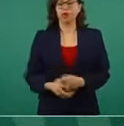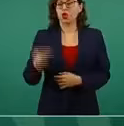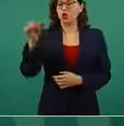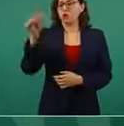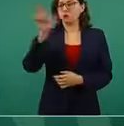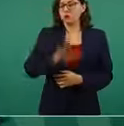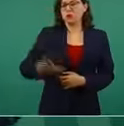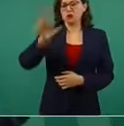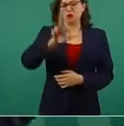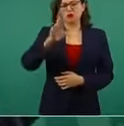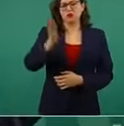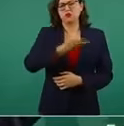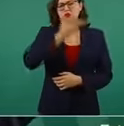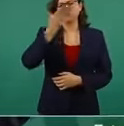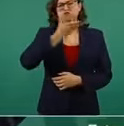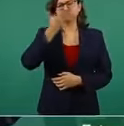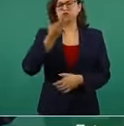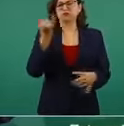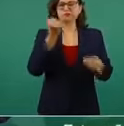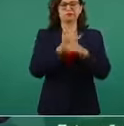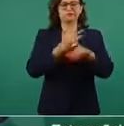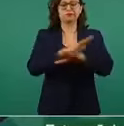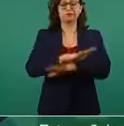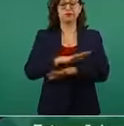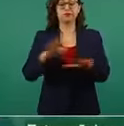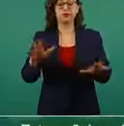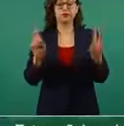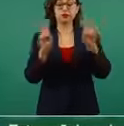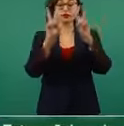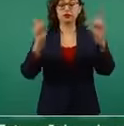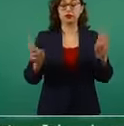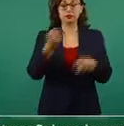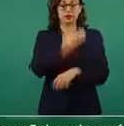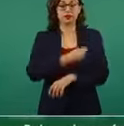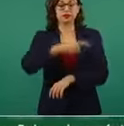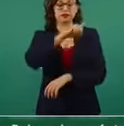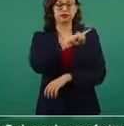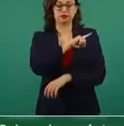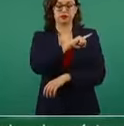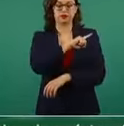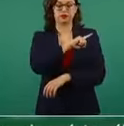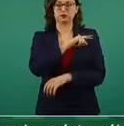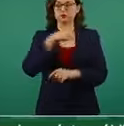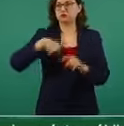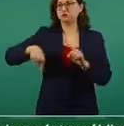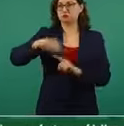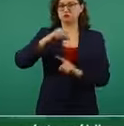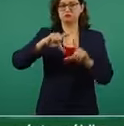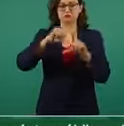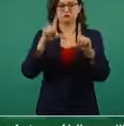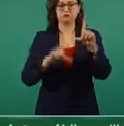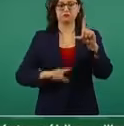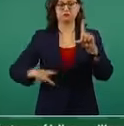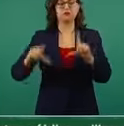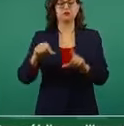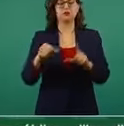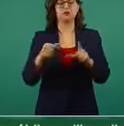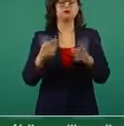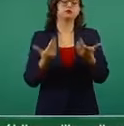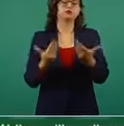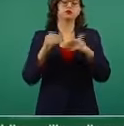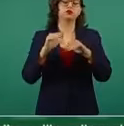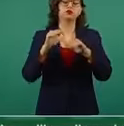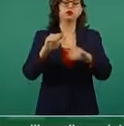la situación de salud en el país, en especial todo lo relacionado